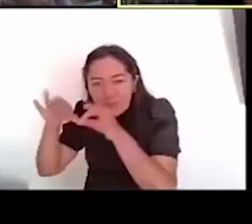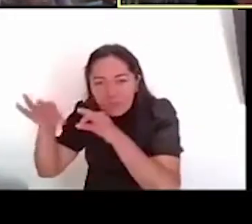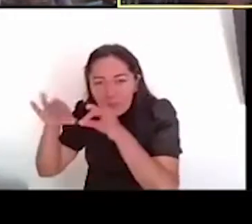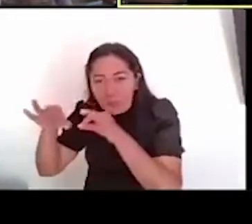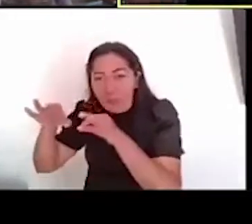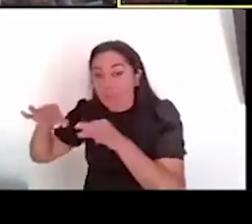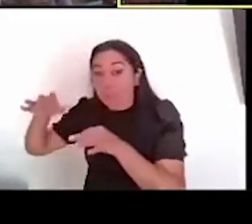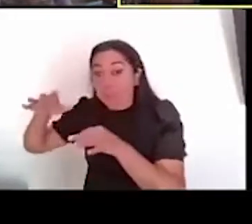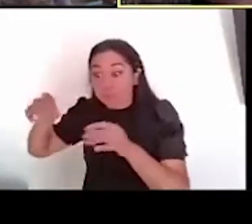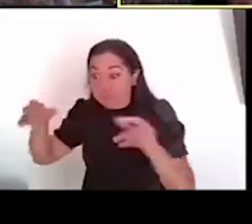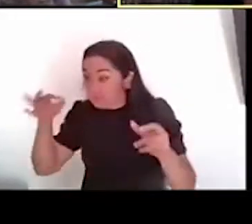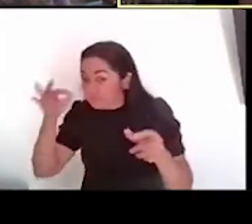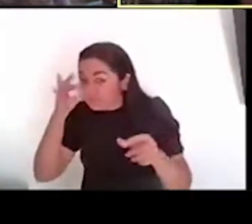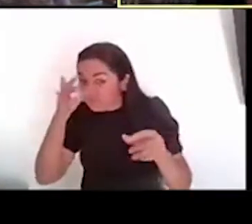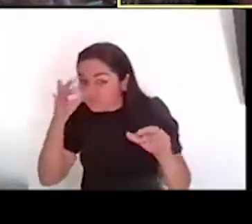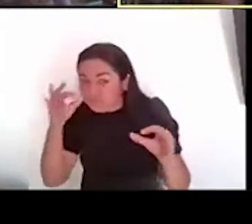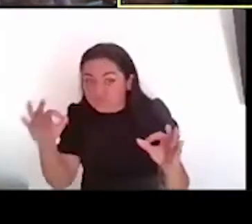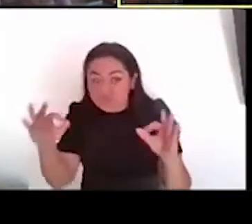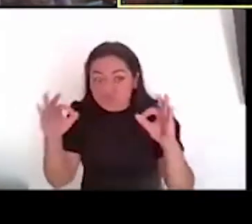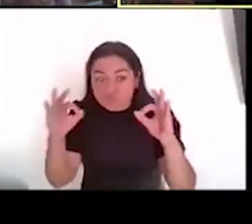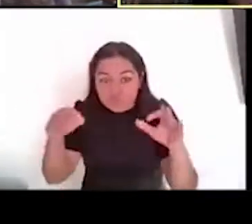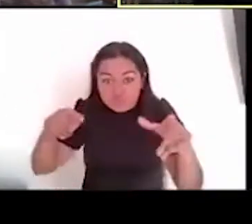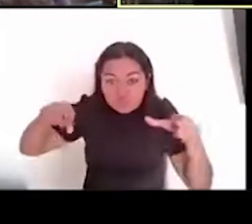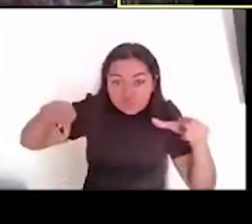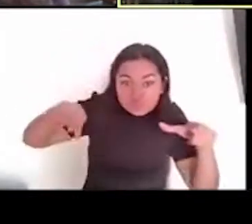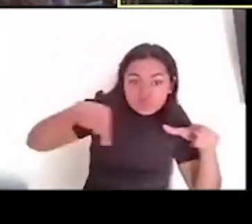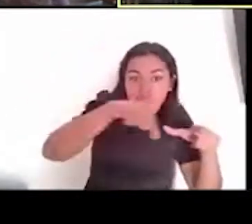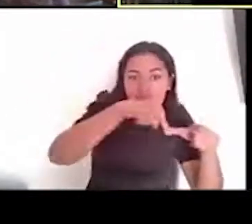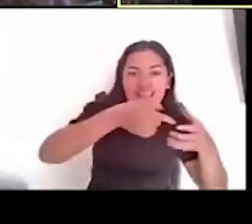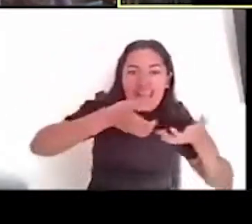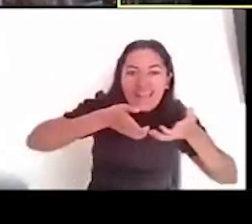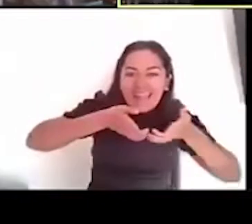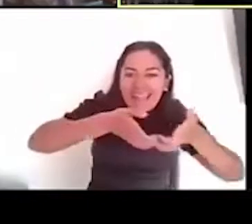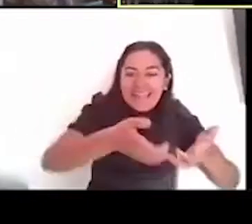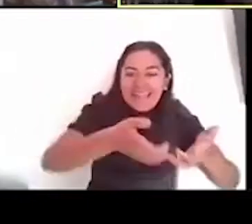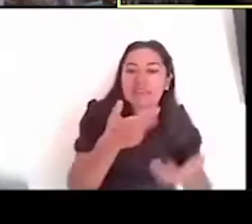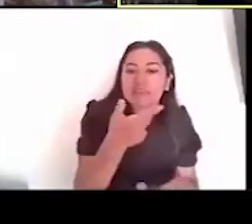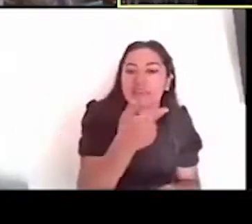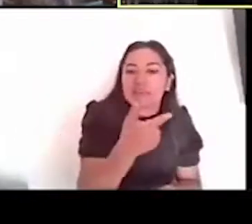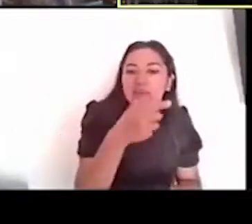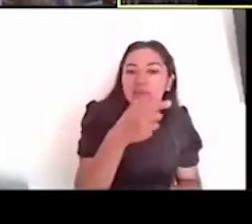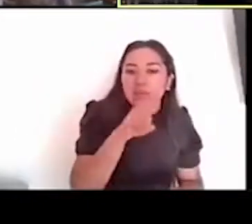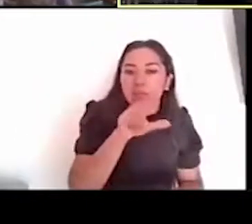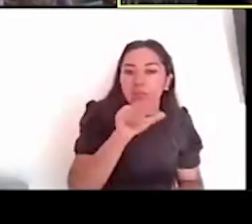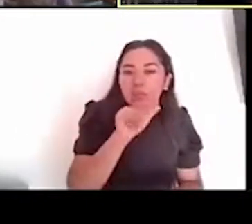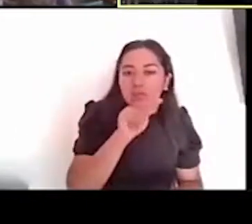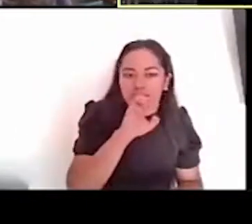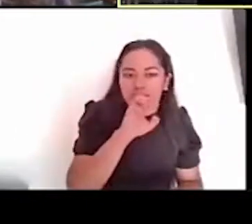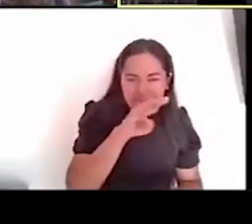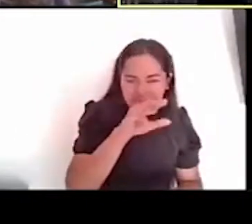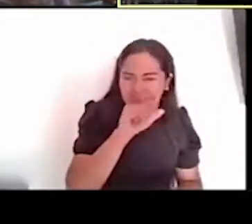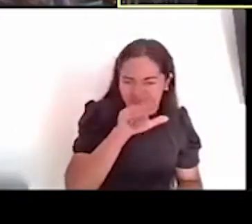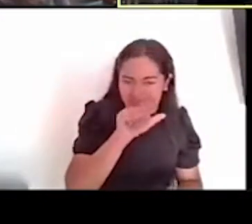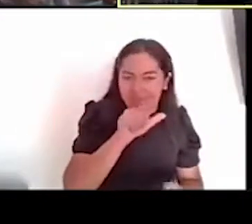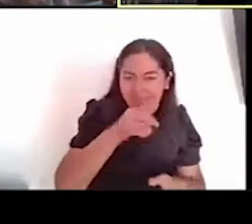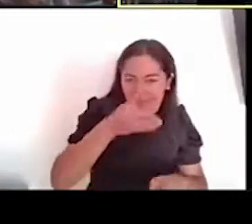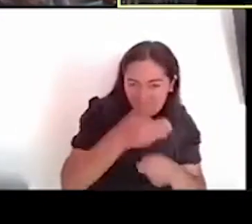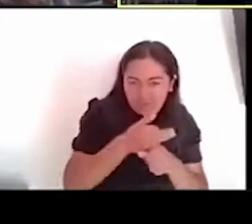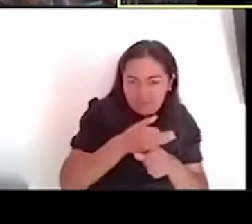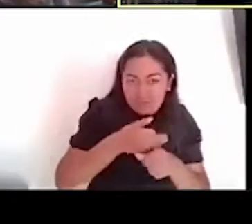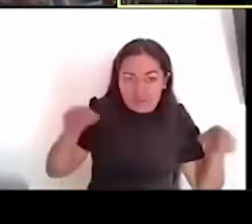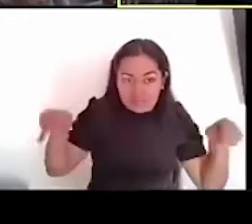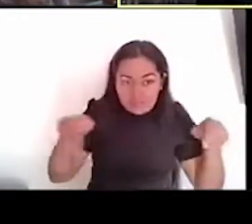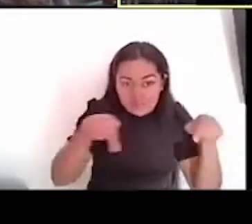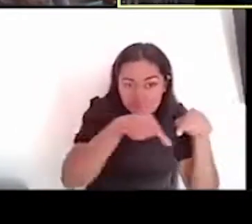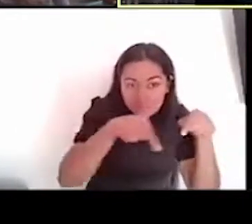este-oeste, que sería lo que es la calle Guatemala, tenemos ubicados al pie de la escalinata que